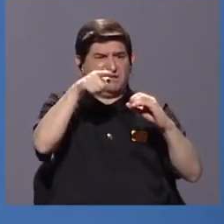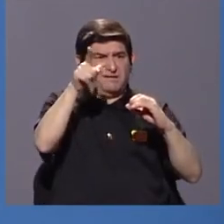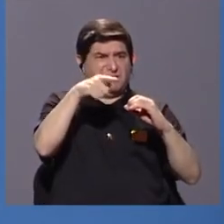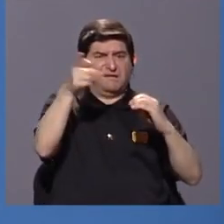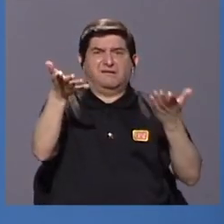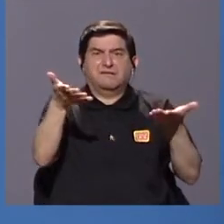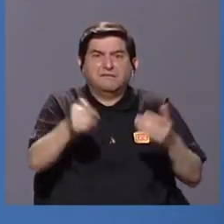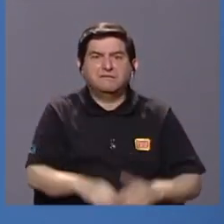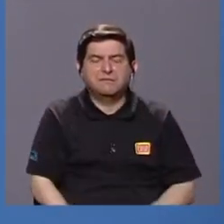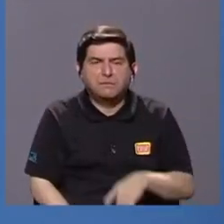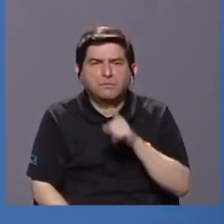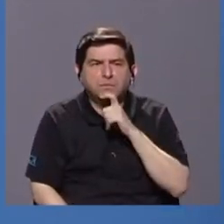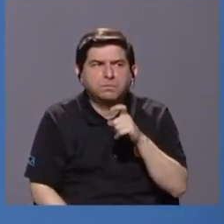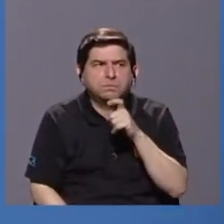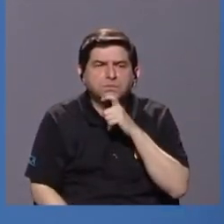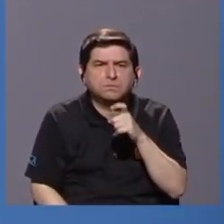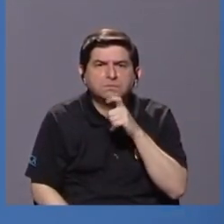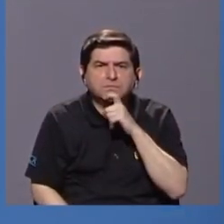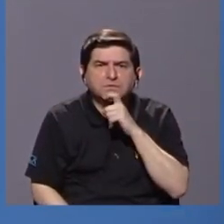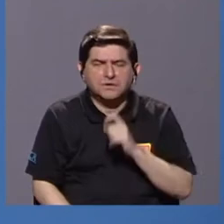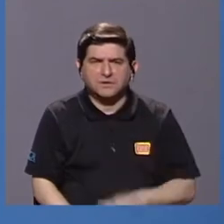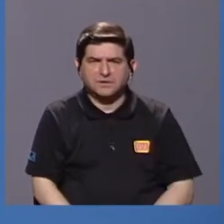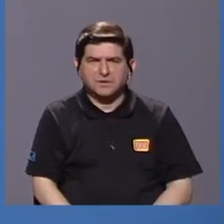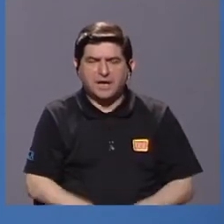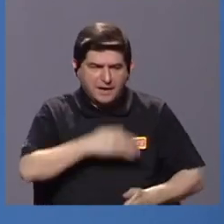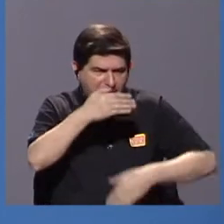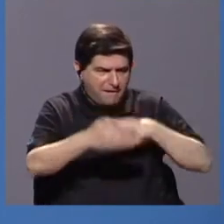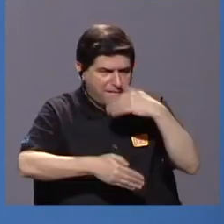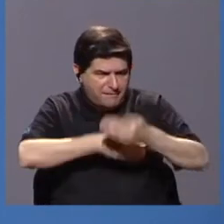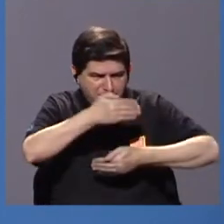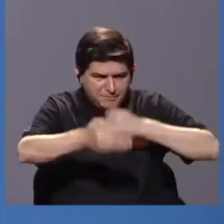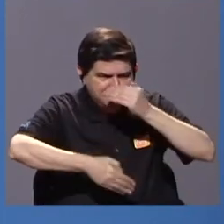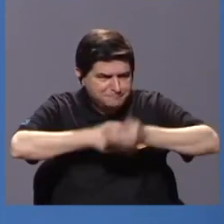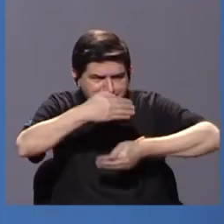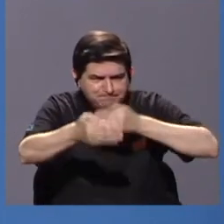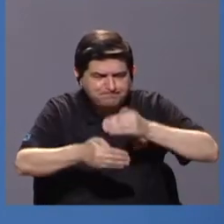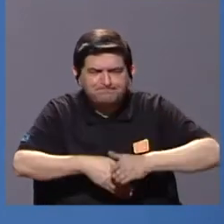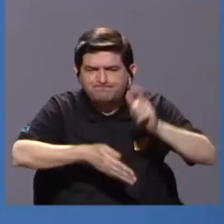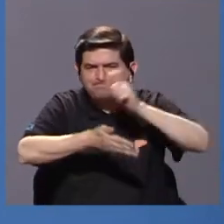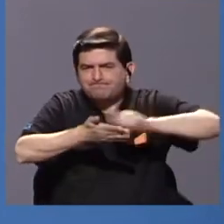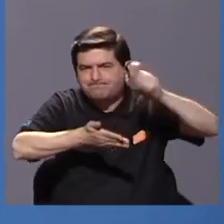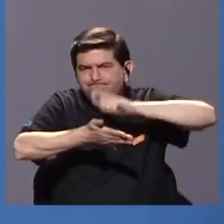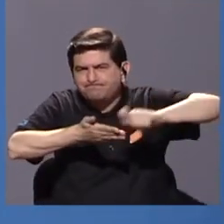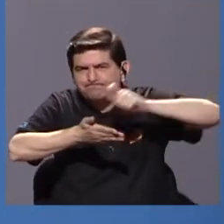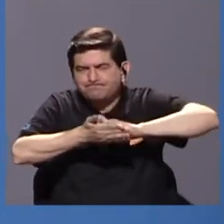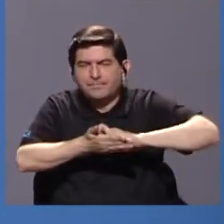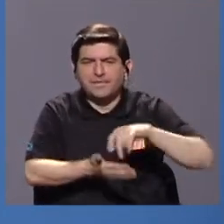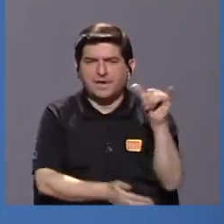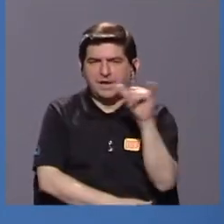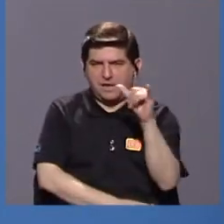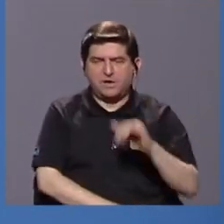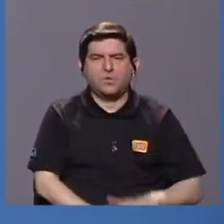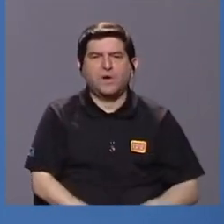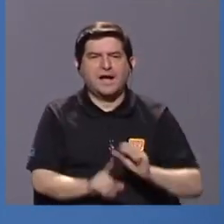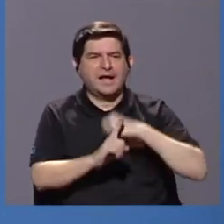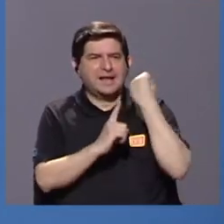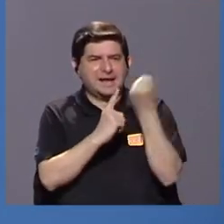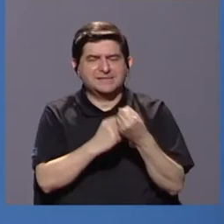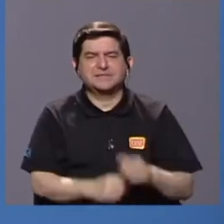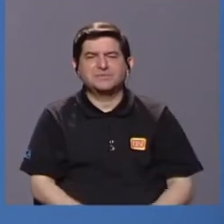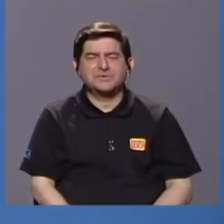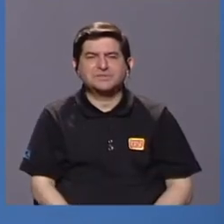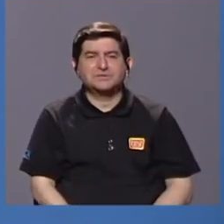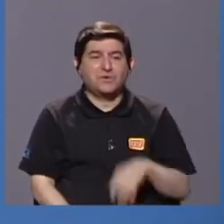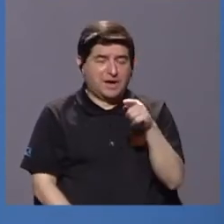eso dificulta un poco los procesos de escritura. También la cuestión de los términos